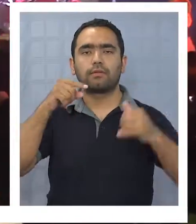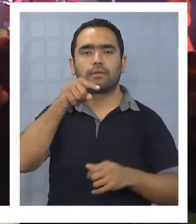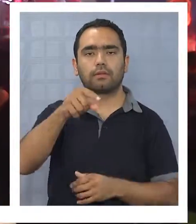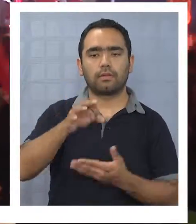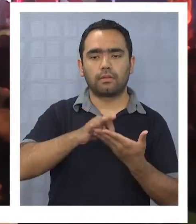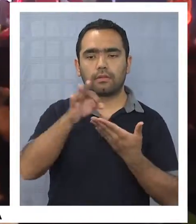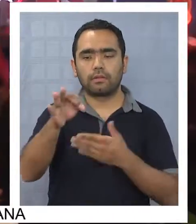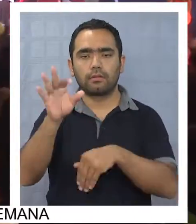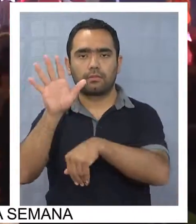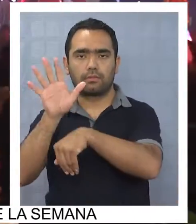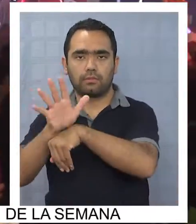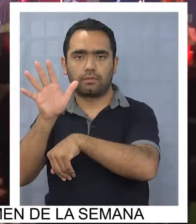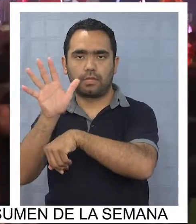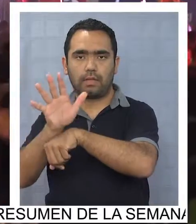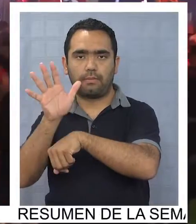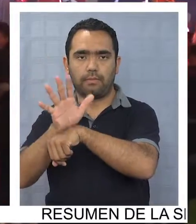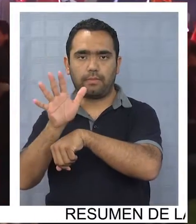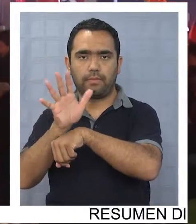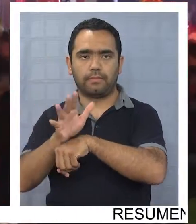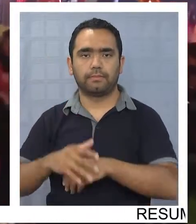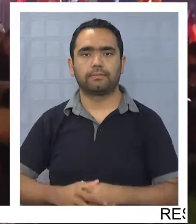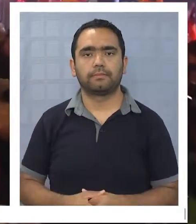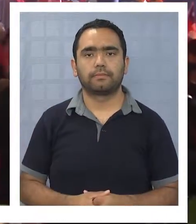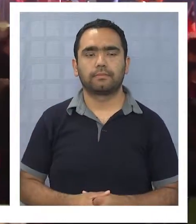provincia de Vistamarugal. ¡Gracias!